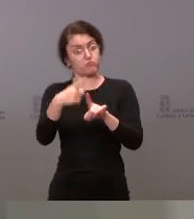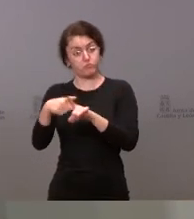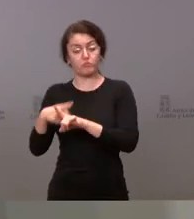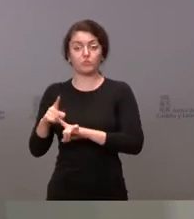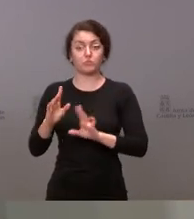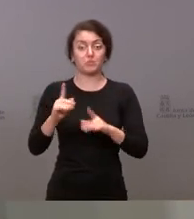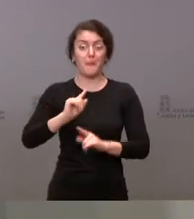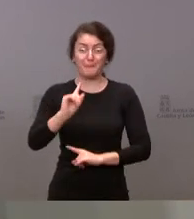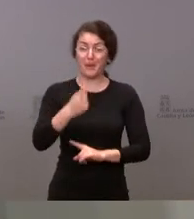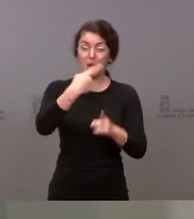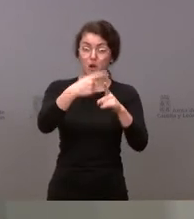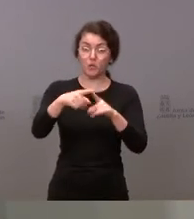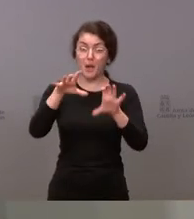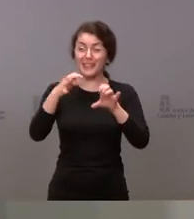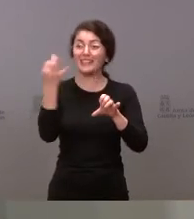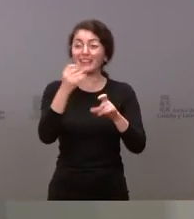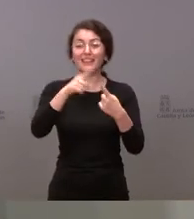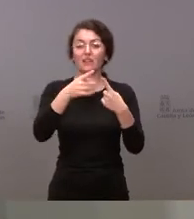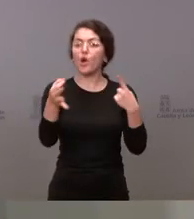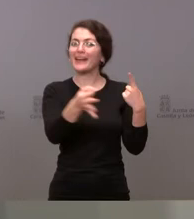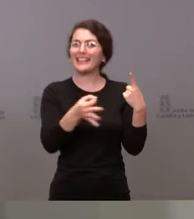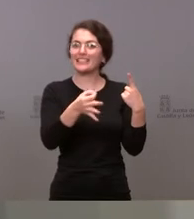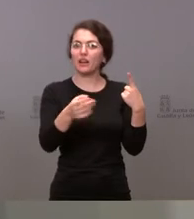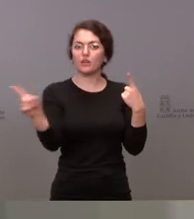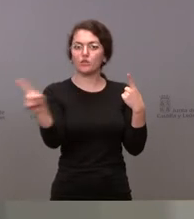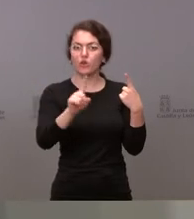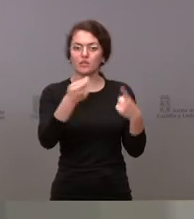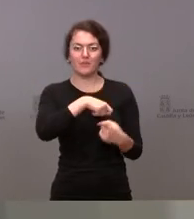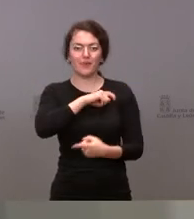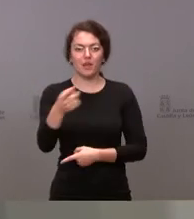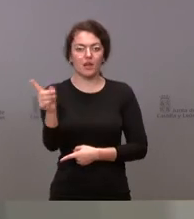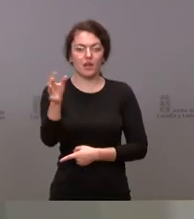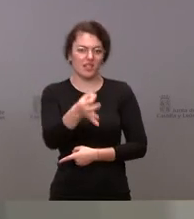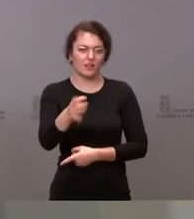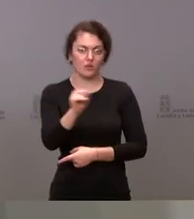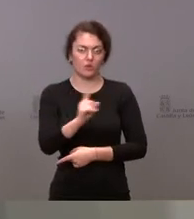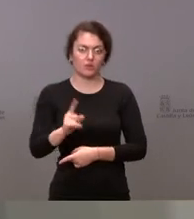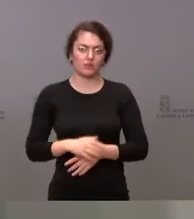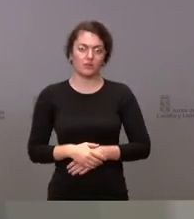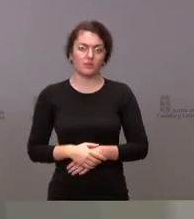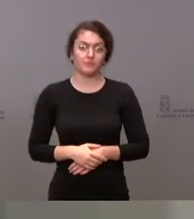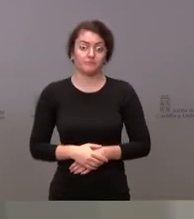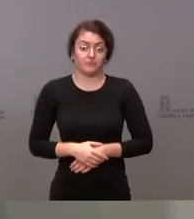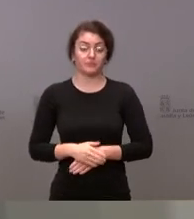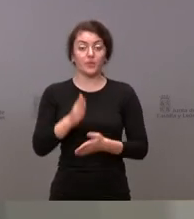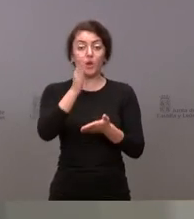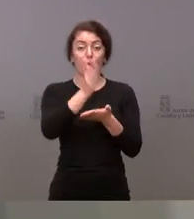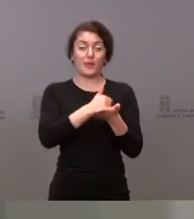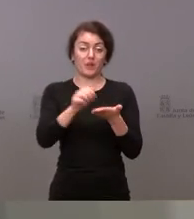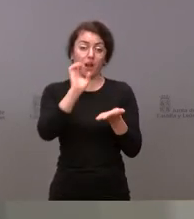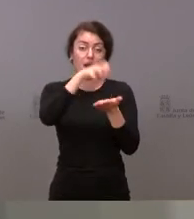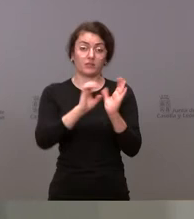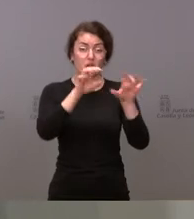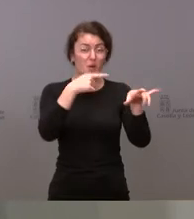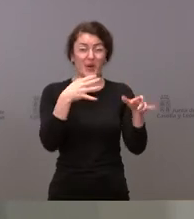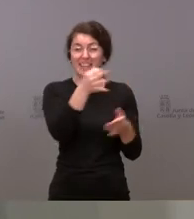La primera que hemos aprendido es que no somos una isla. España no es una isla. La comunidad autónoma de Castilla y León no es una